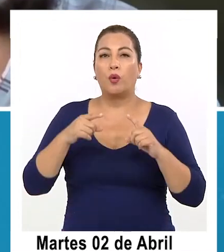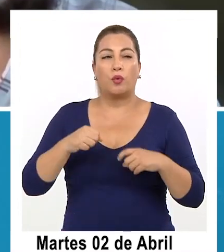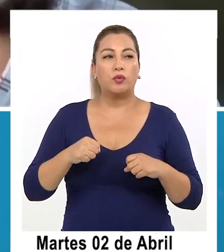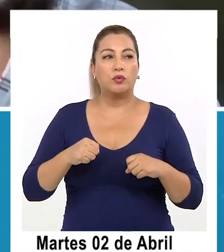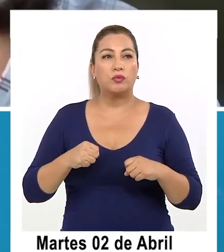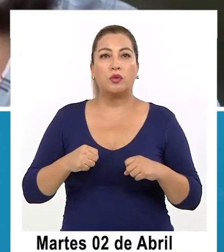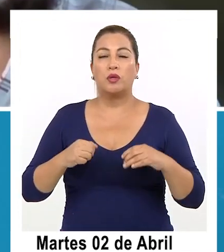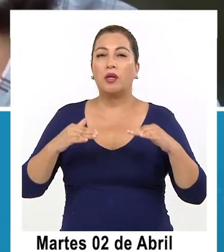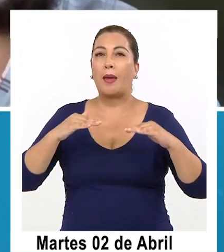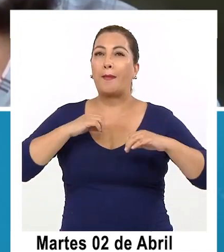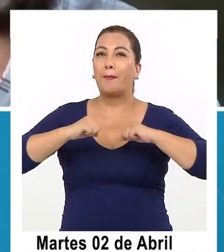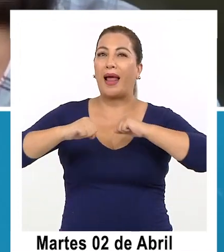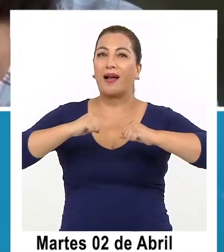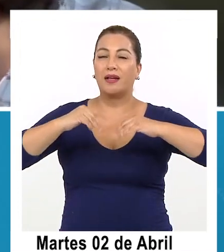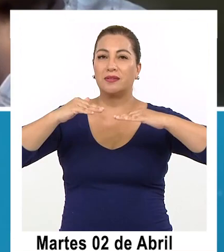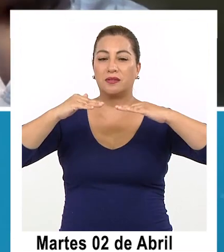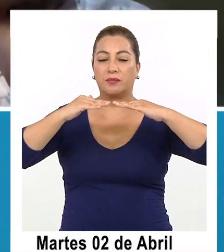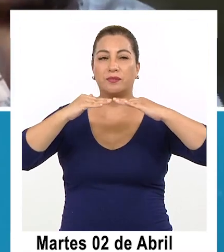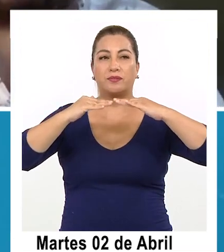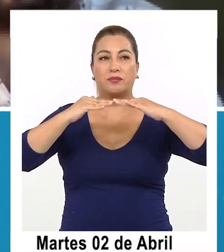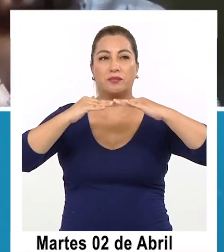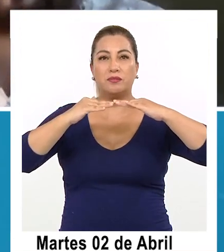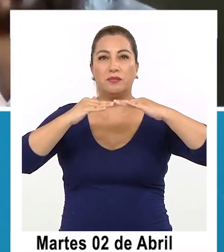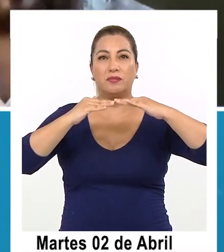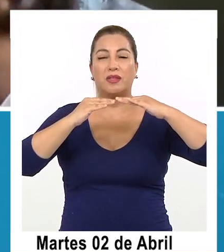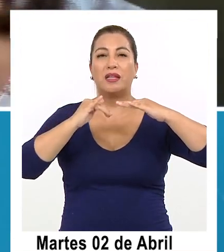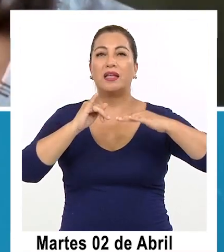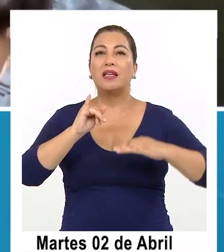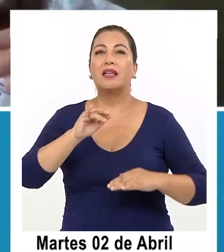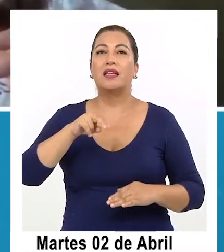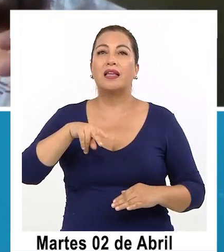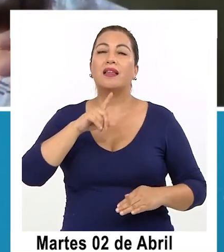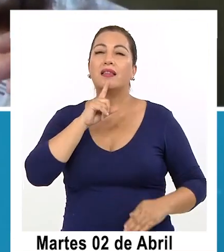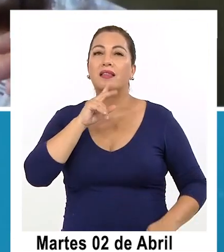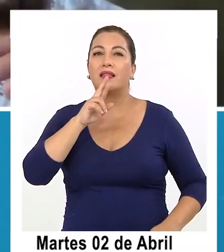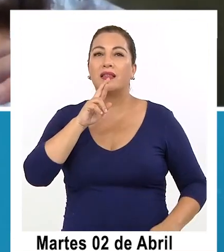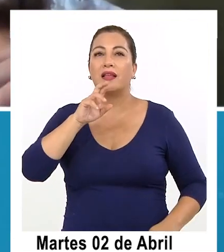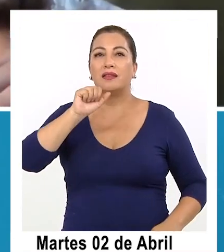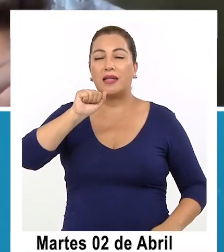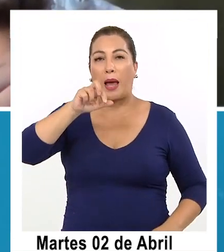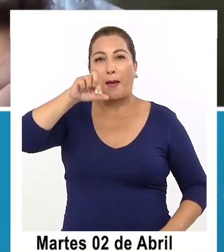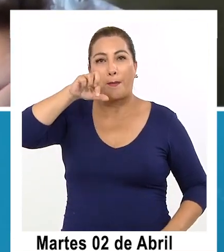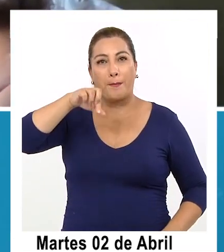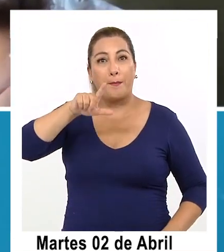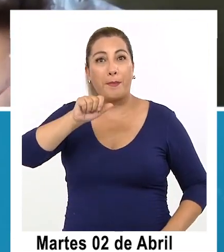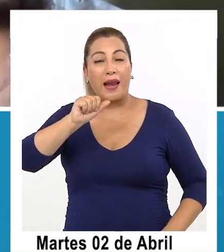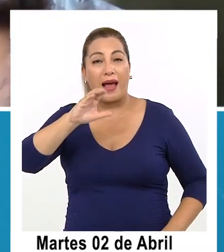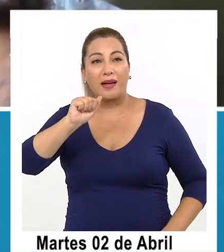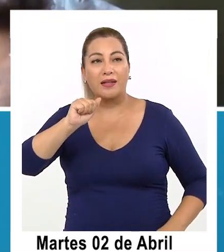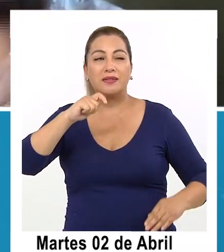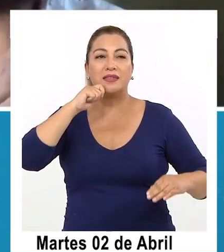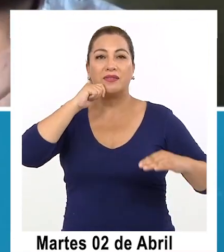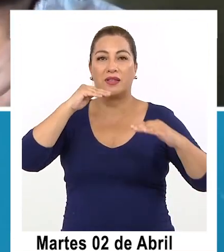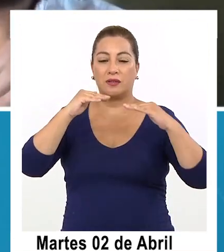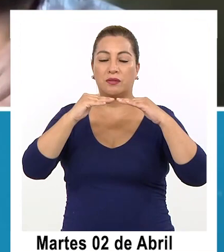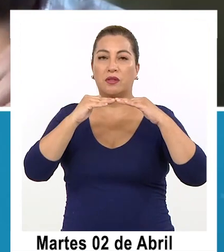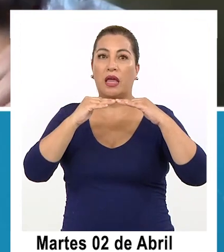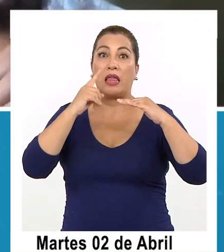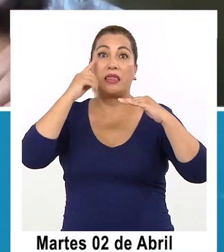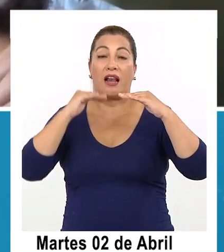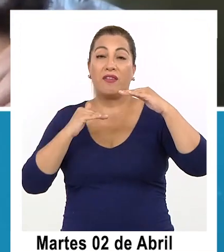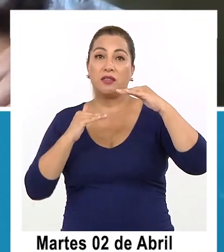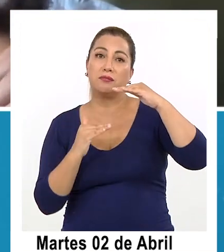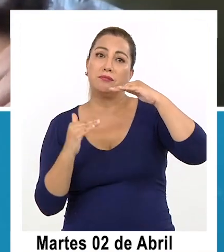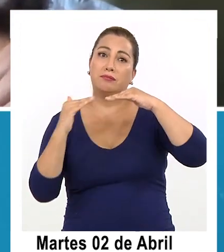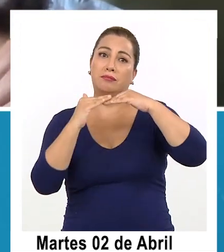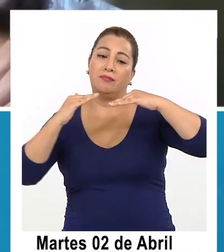de interplacas o sea interplacas ¿Cuál es el que dices tú? Fue un terremoto de subducción y podría haber ocurrido un